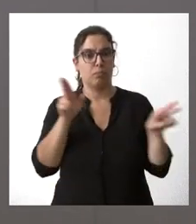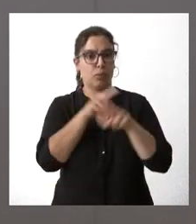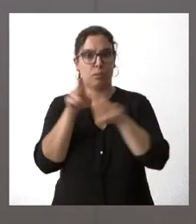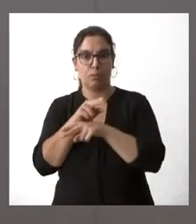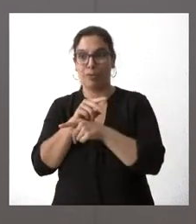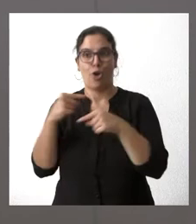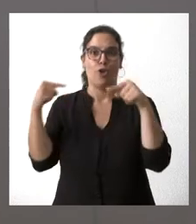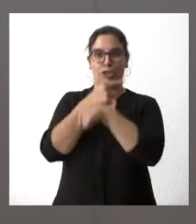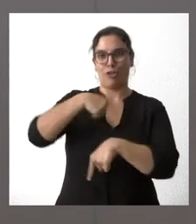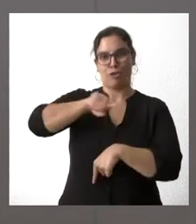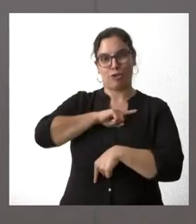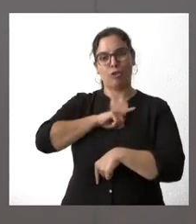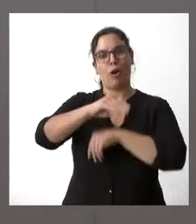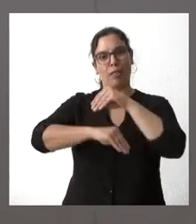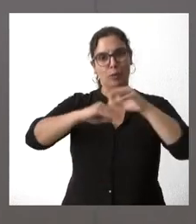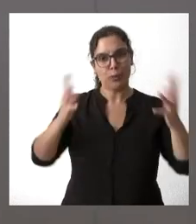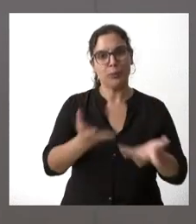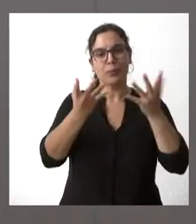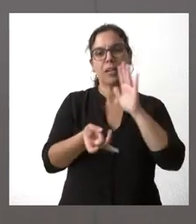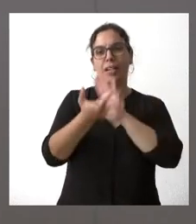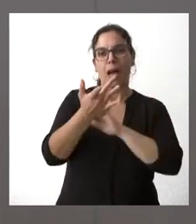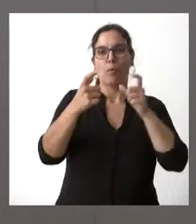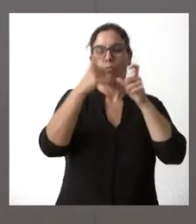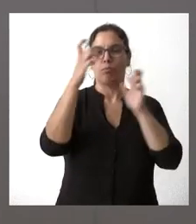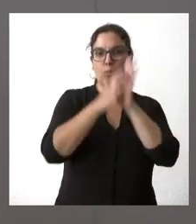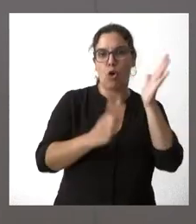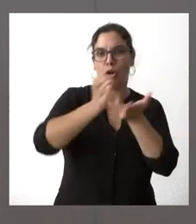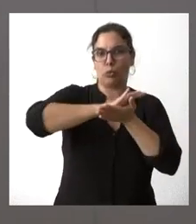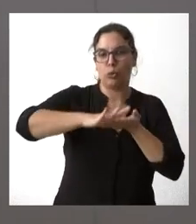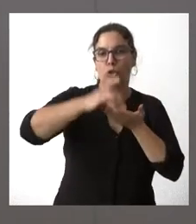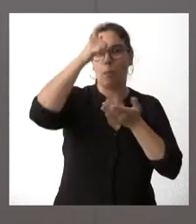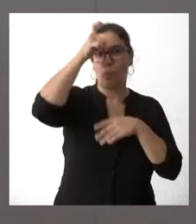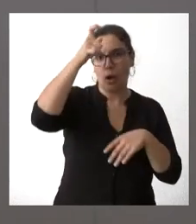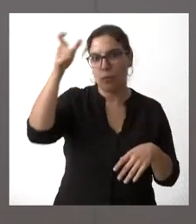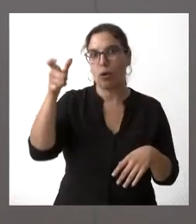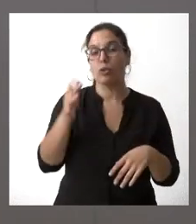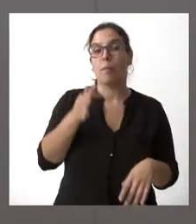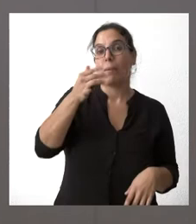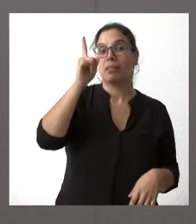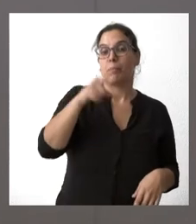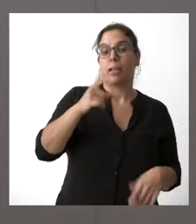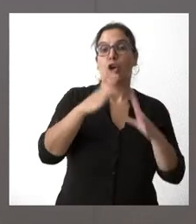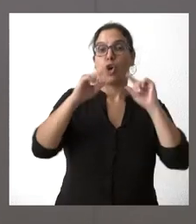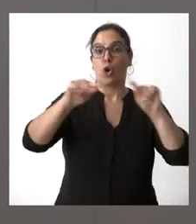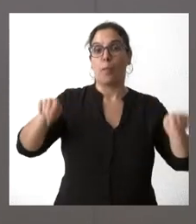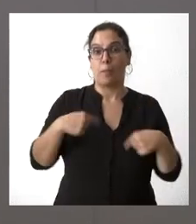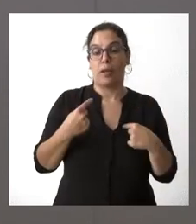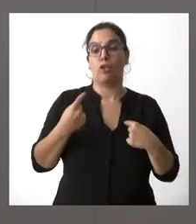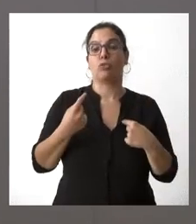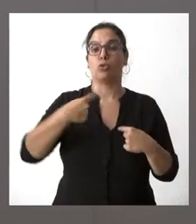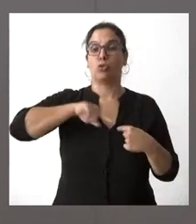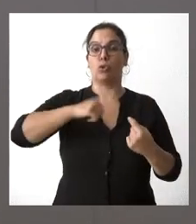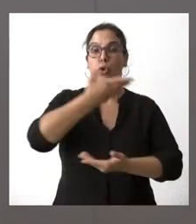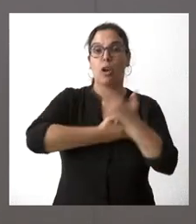contrario de que hace la Junta de Castilla y León donde pusimos en marcha este bono rural y lo hicimos gratuito. A esto se han unido, por ejemplo, los convenios que teníamos en colaboración